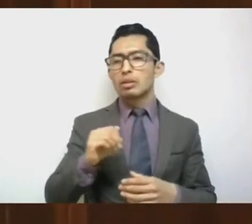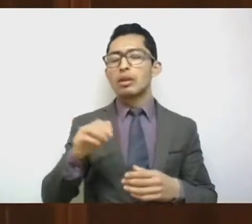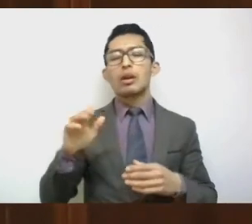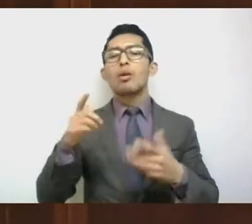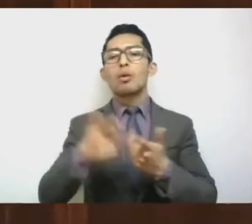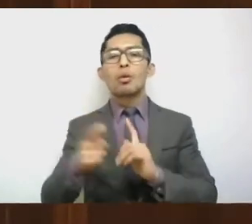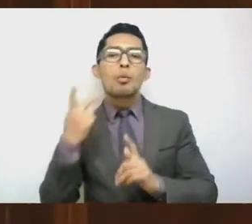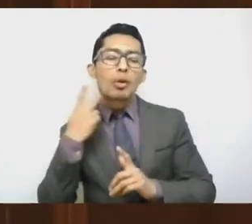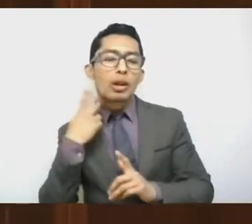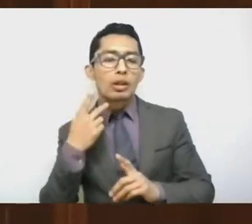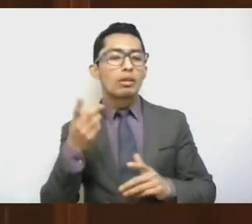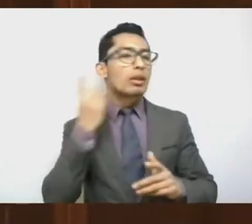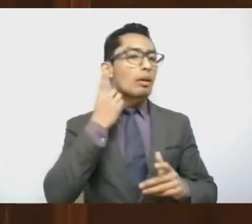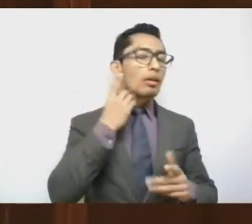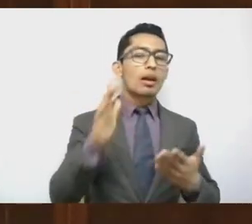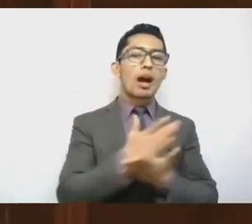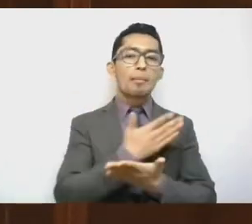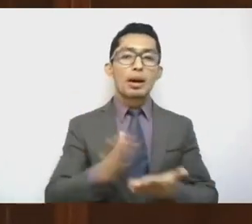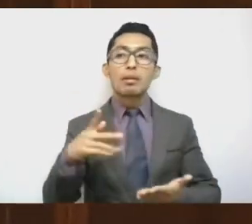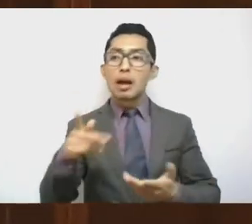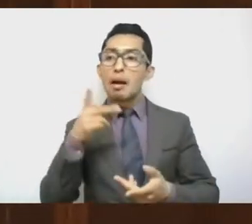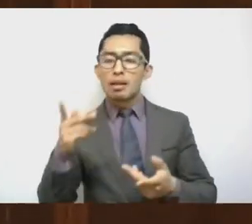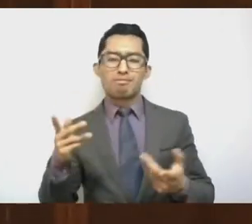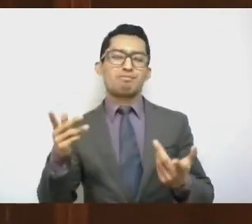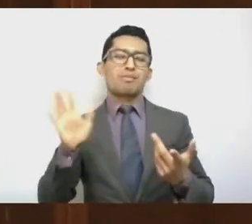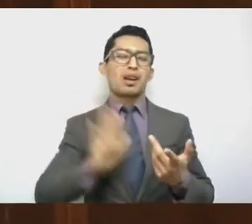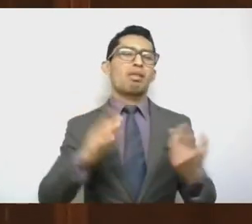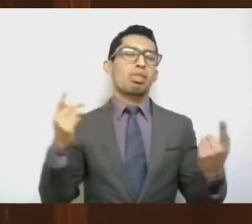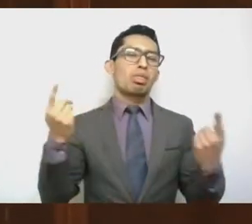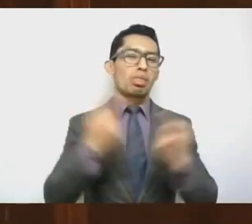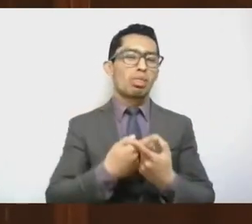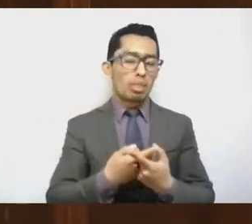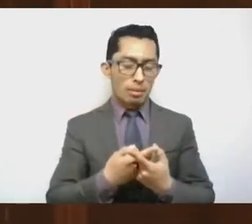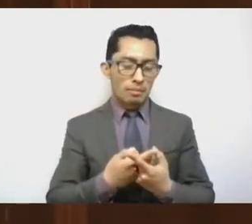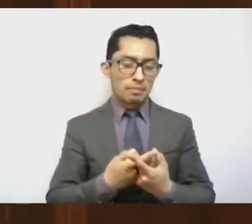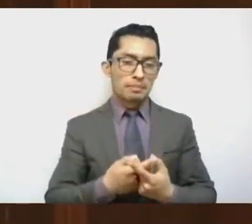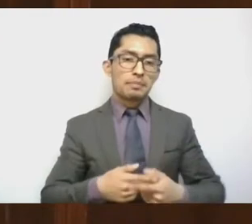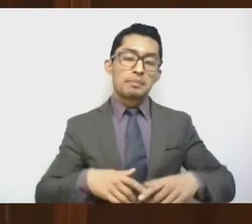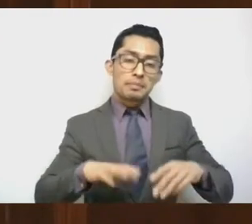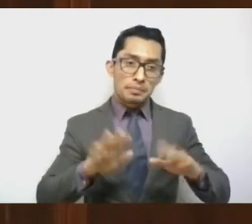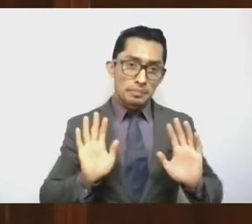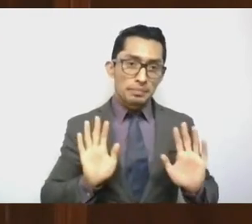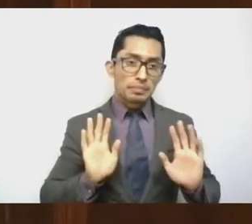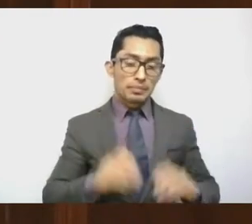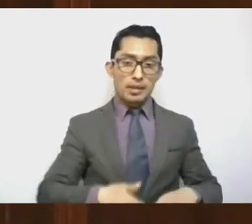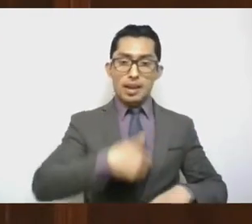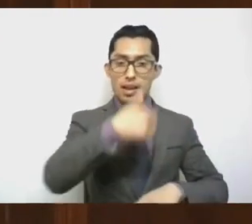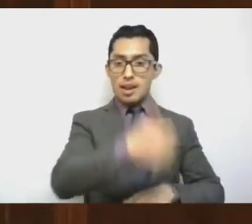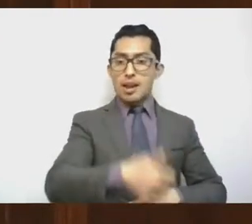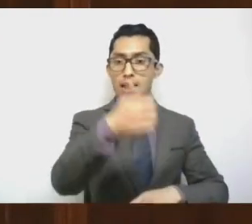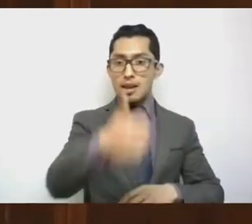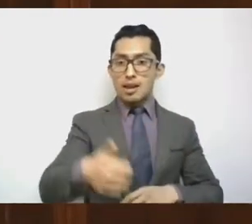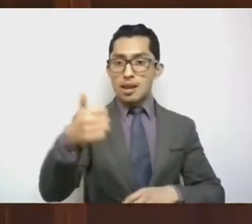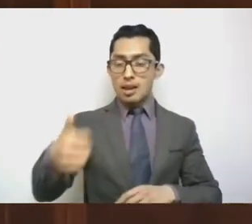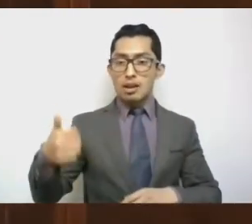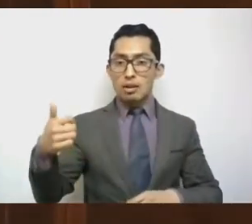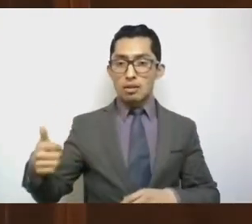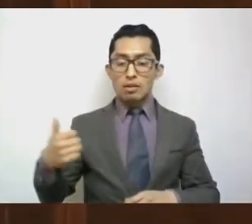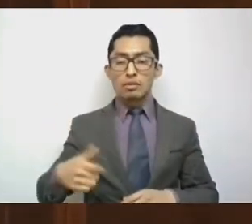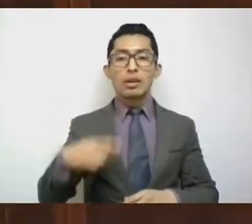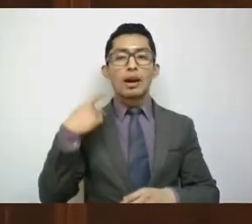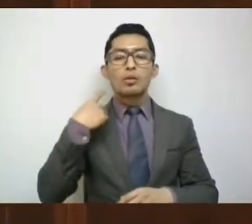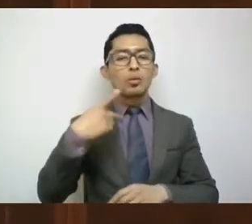Finalmente, nosotros somos resultado precisamente de un proyecto de nación